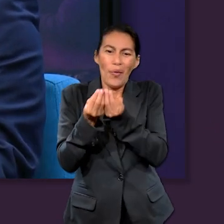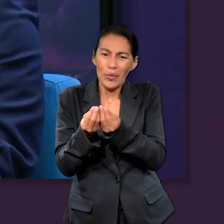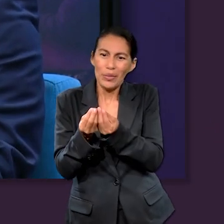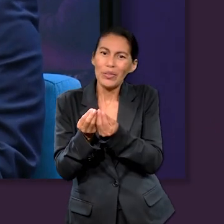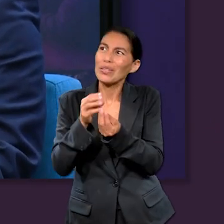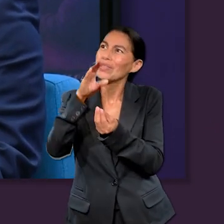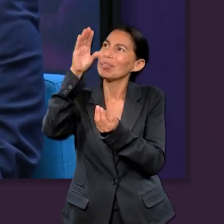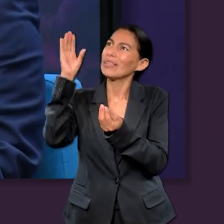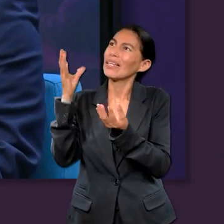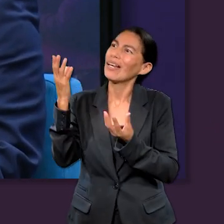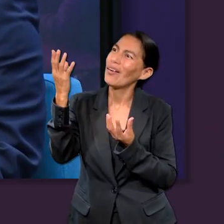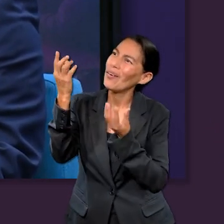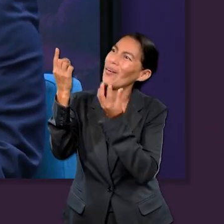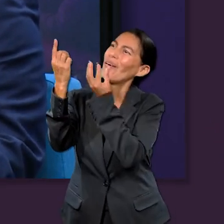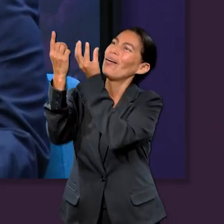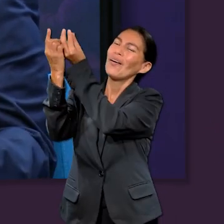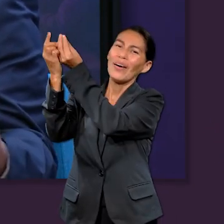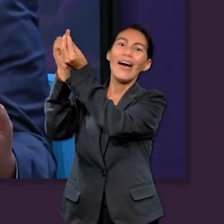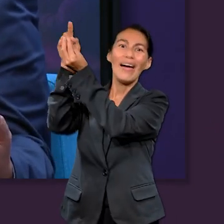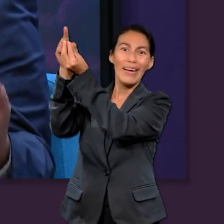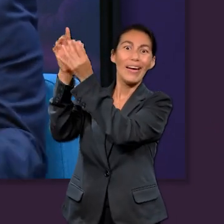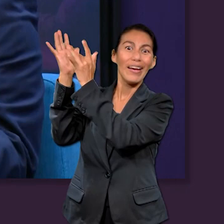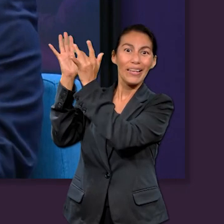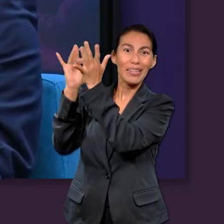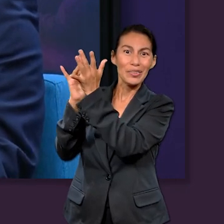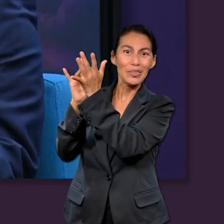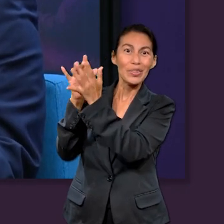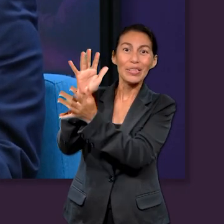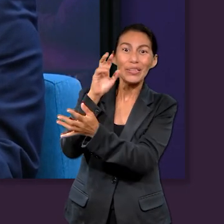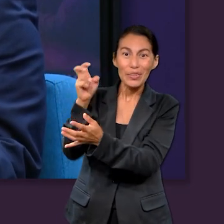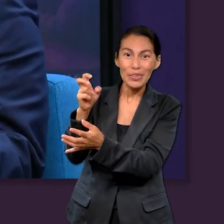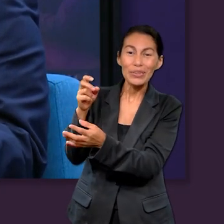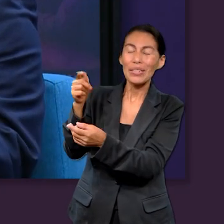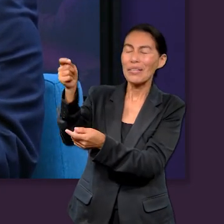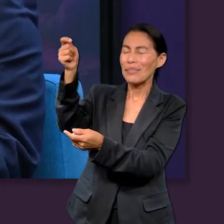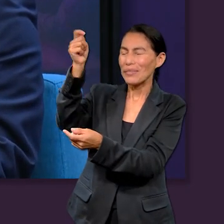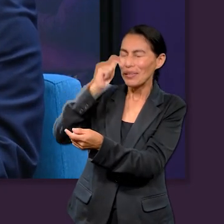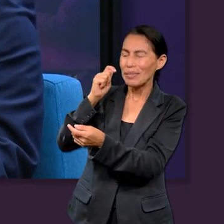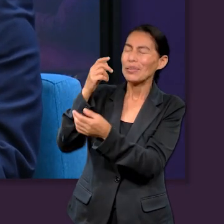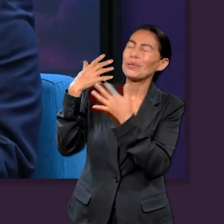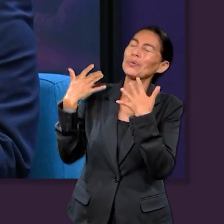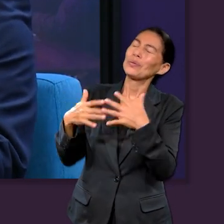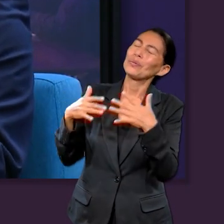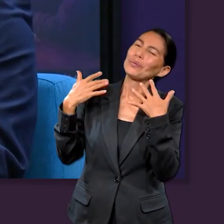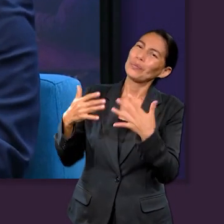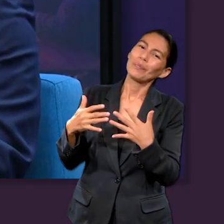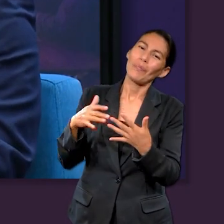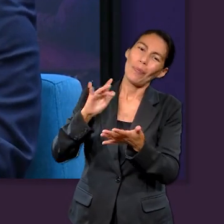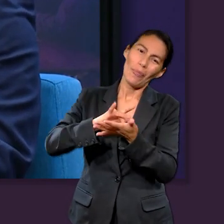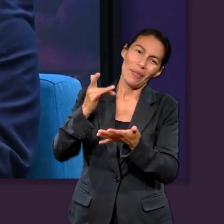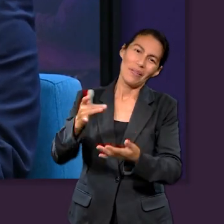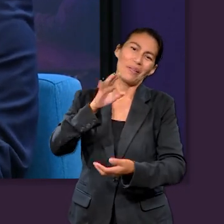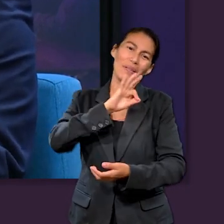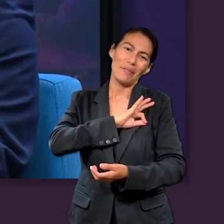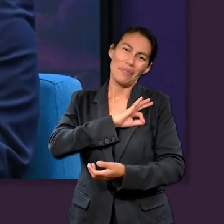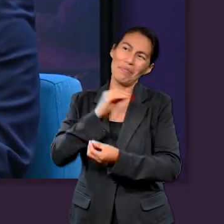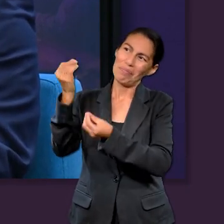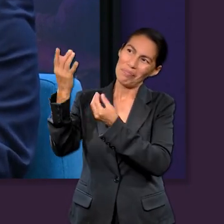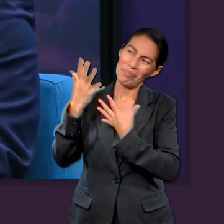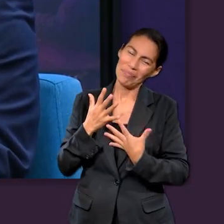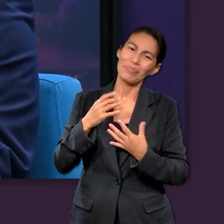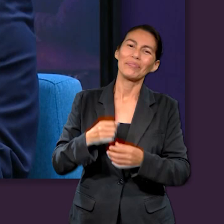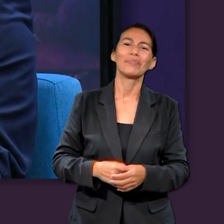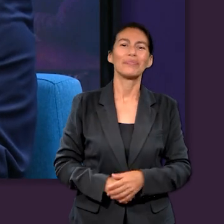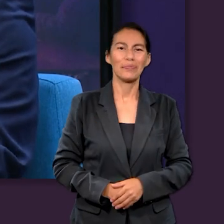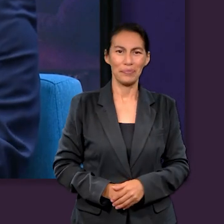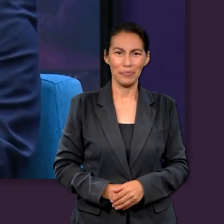de esa resurrección gloriosa para que juntos con ellos nosotros podemos recibir de las bendiciones